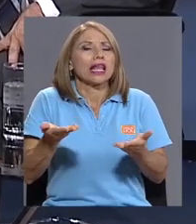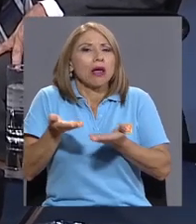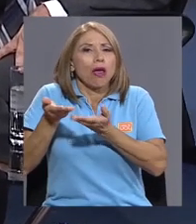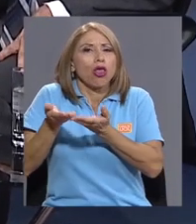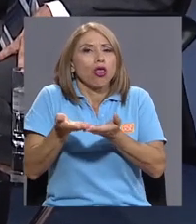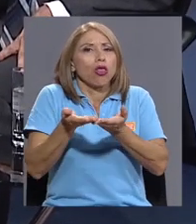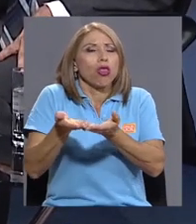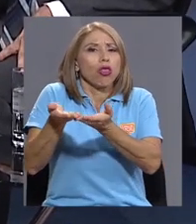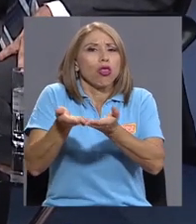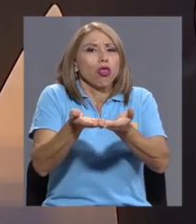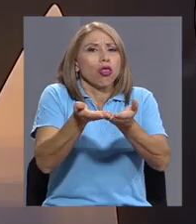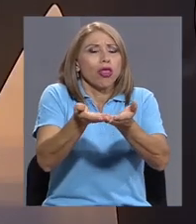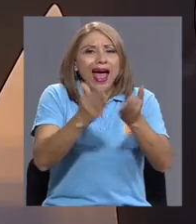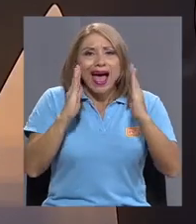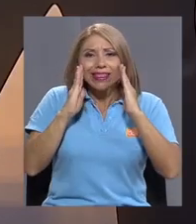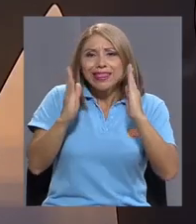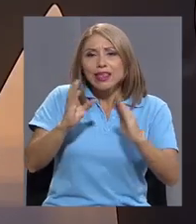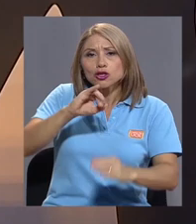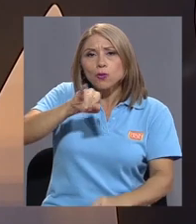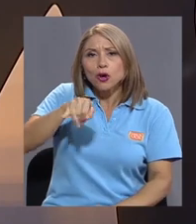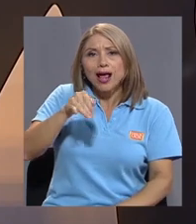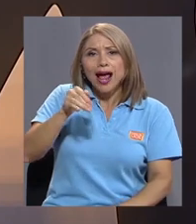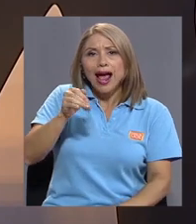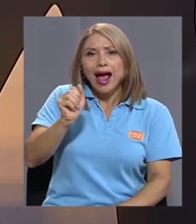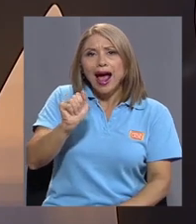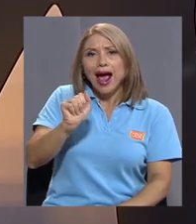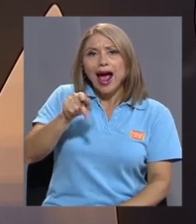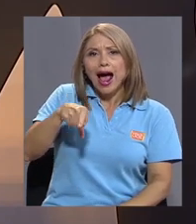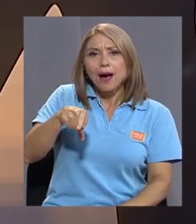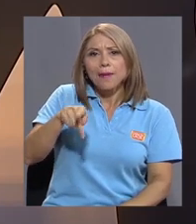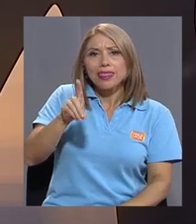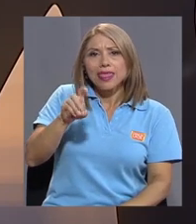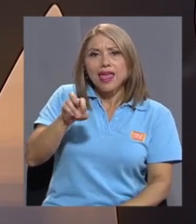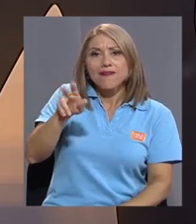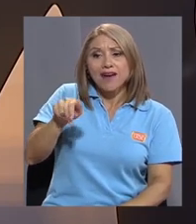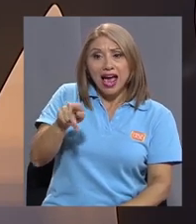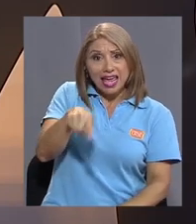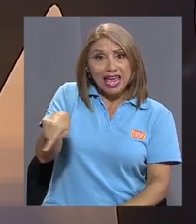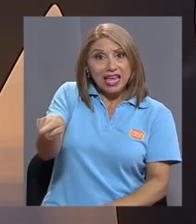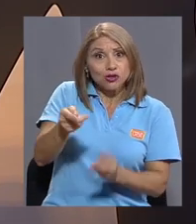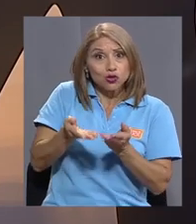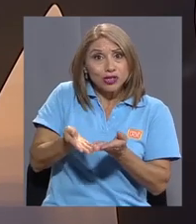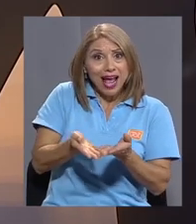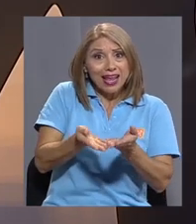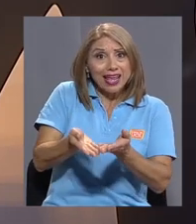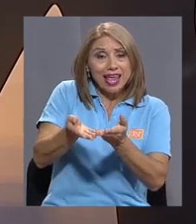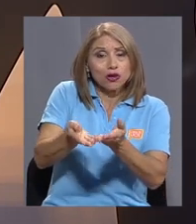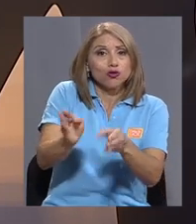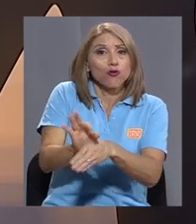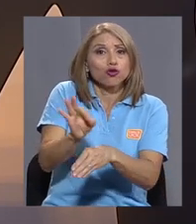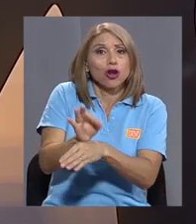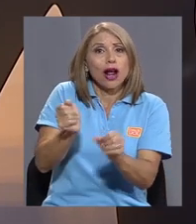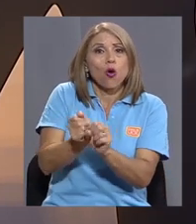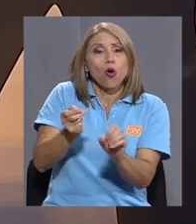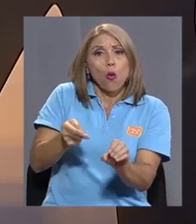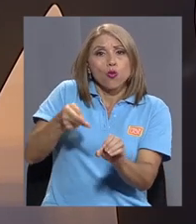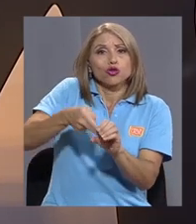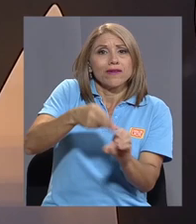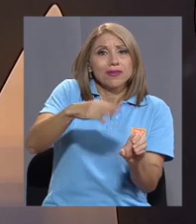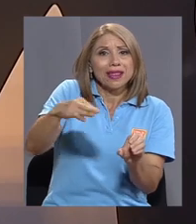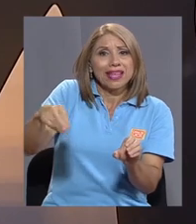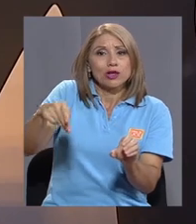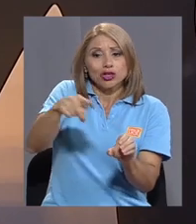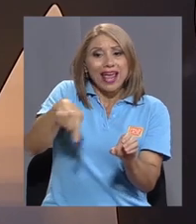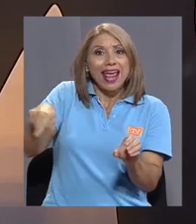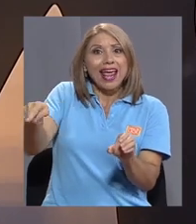atendidos por Jabdeba. Entonces, esos tanqueros funcionan con combustibles marinos y van a entrar a territorio nacional, a aguas